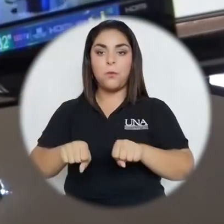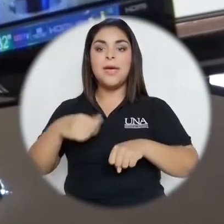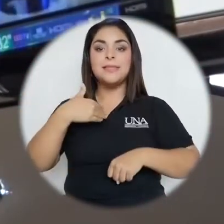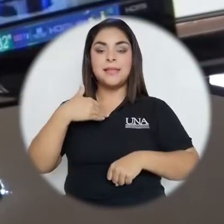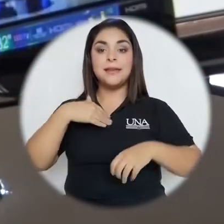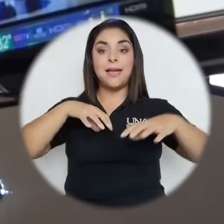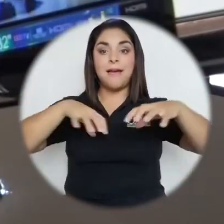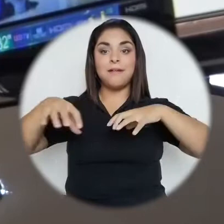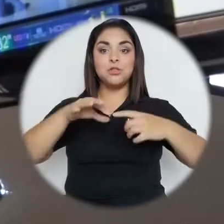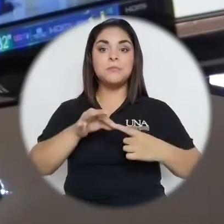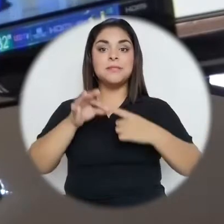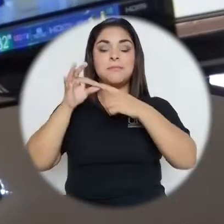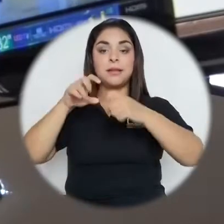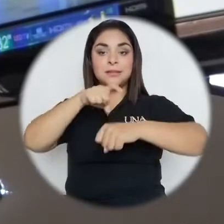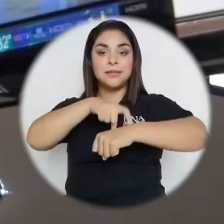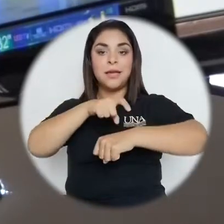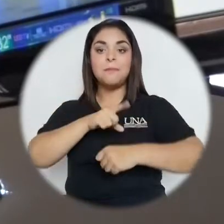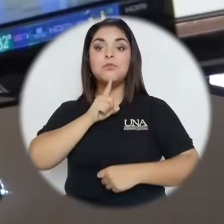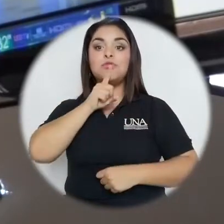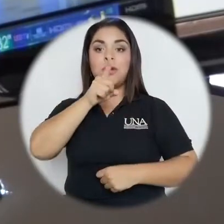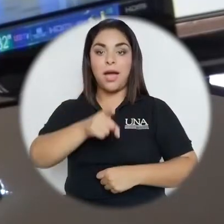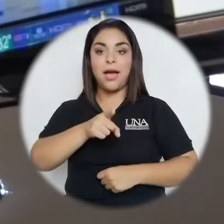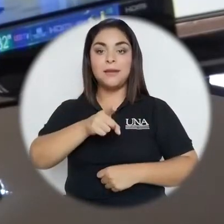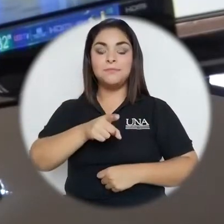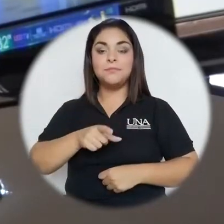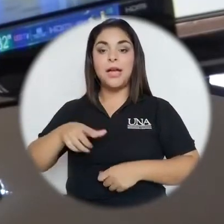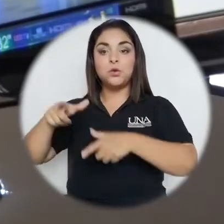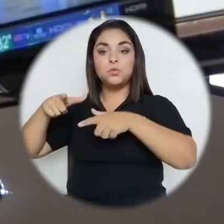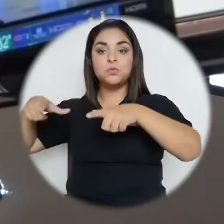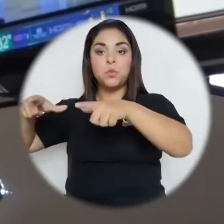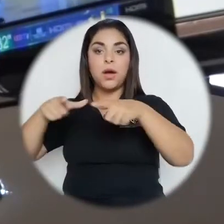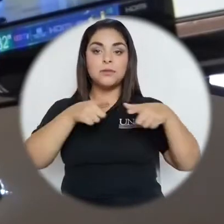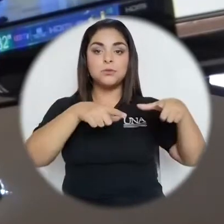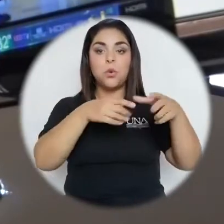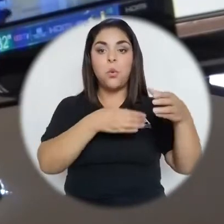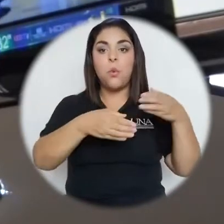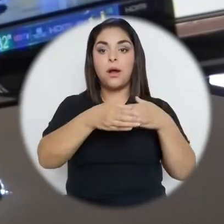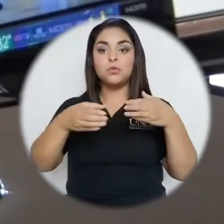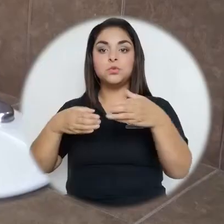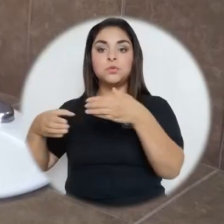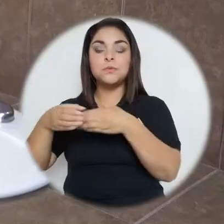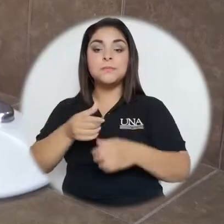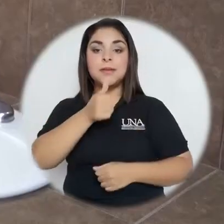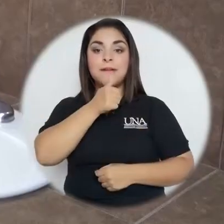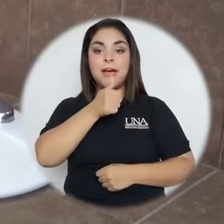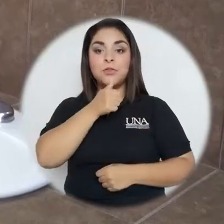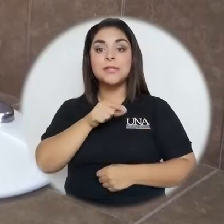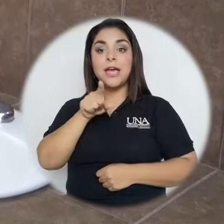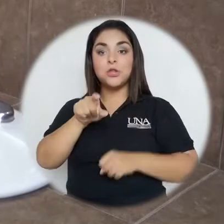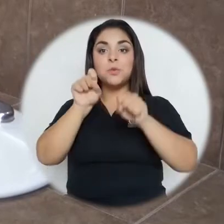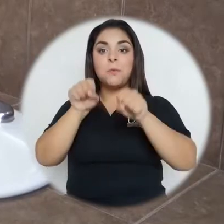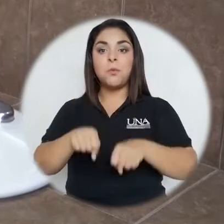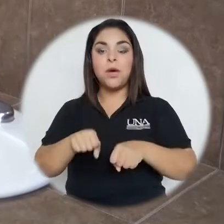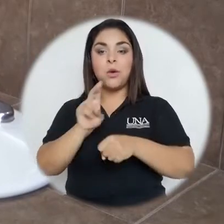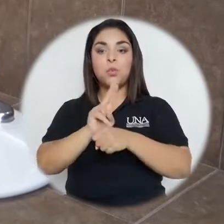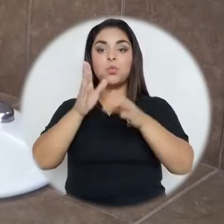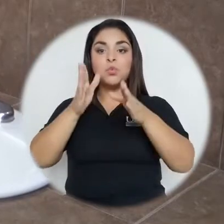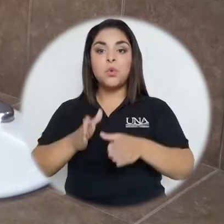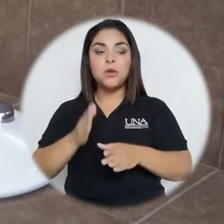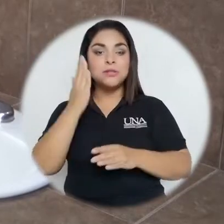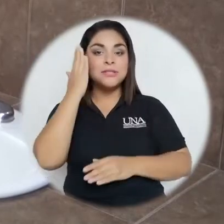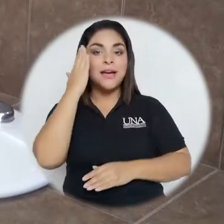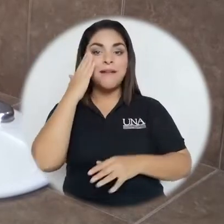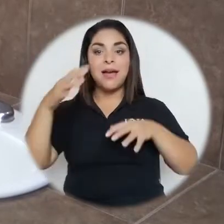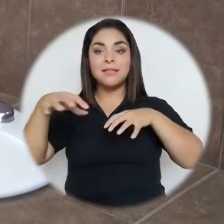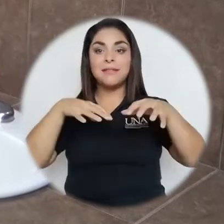principal en tiempo real a los camerinos y la sala privada, lo que le permite al usuario seguir la actividad para saber